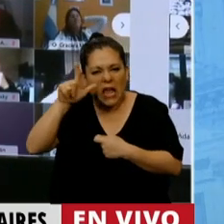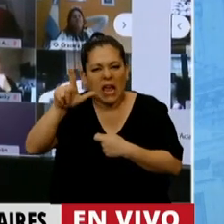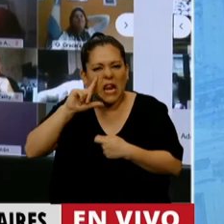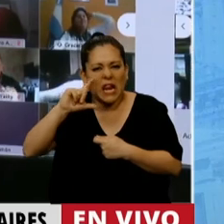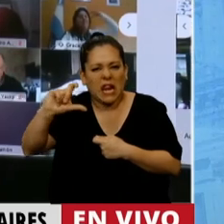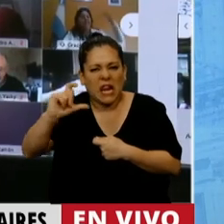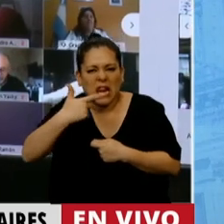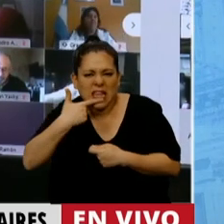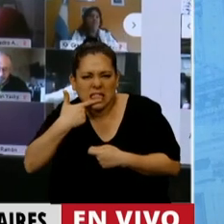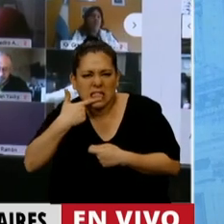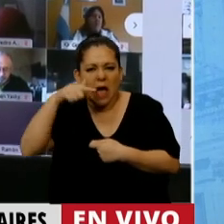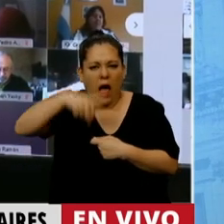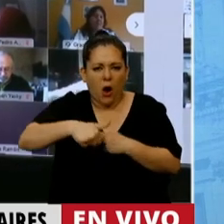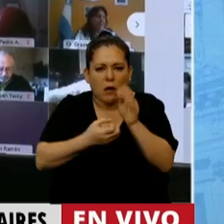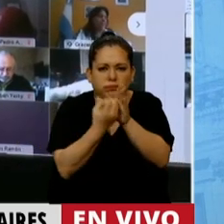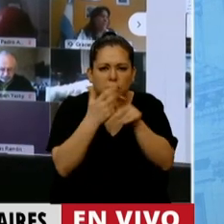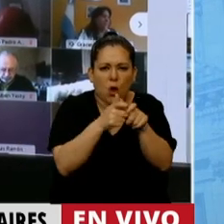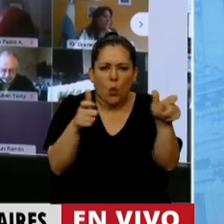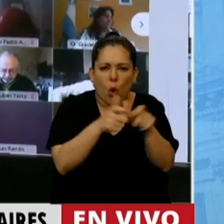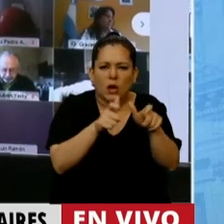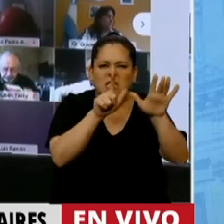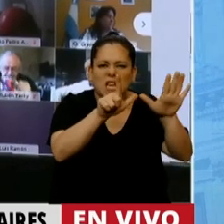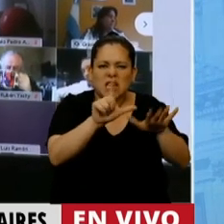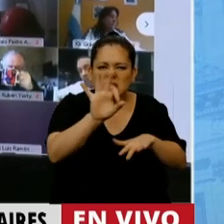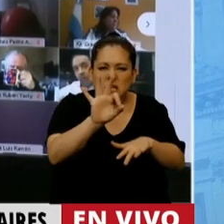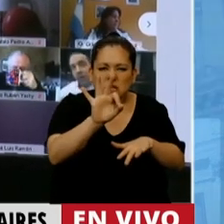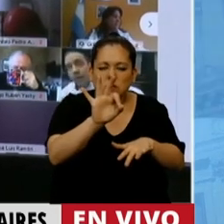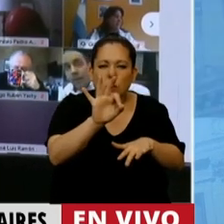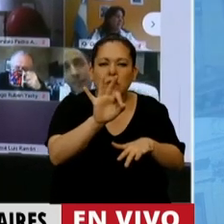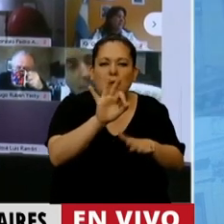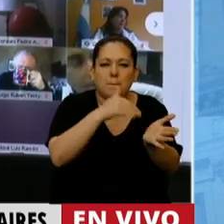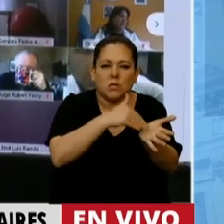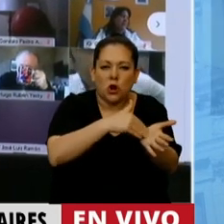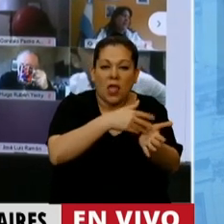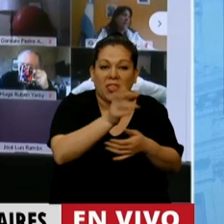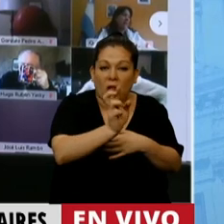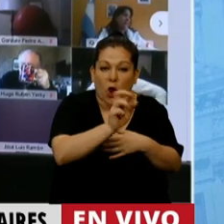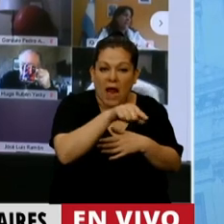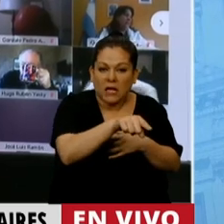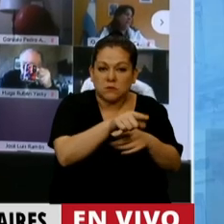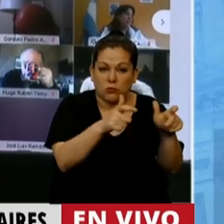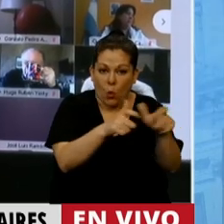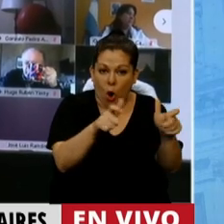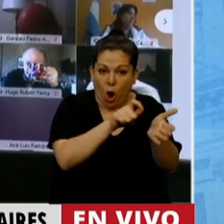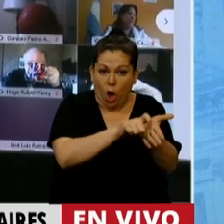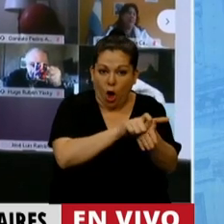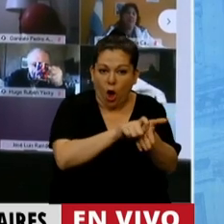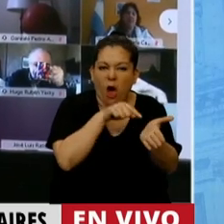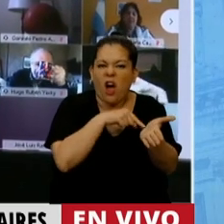acaba de emitir un bono por 750 millones de dólares a total